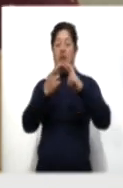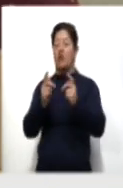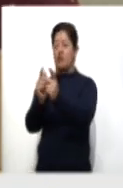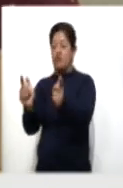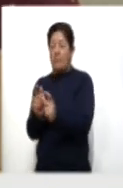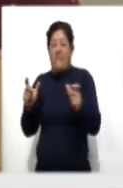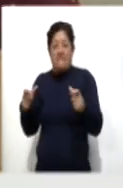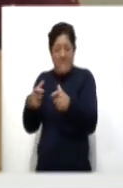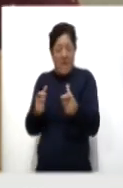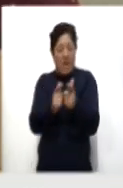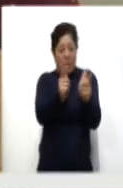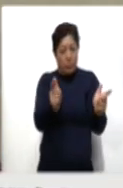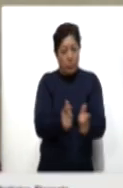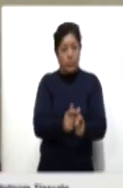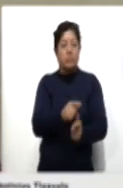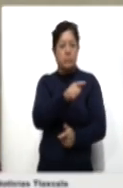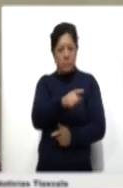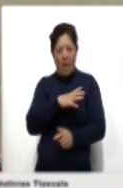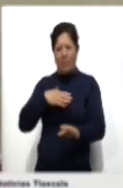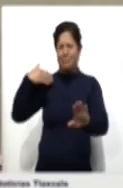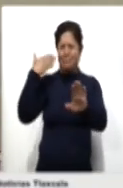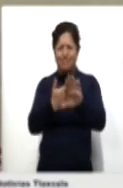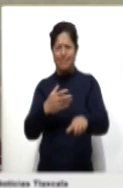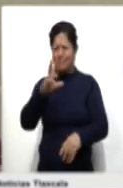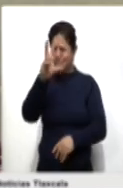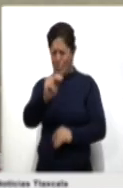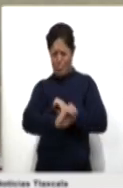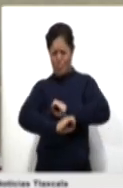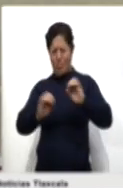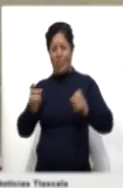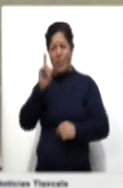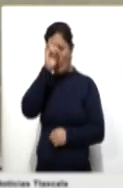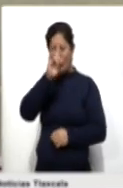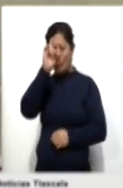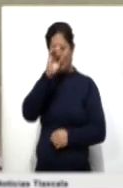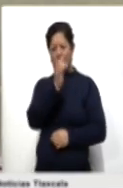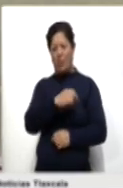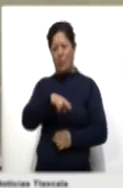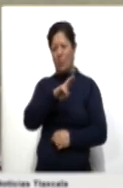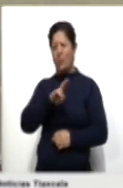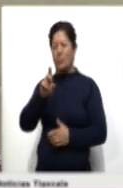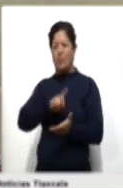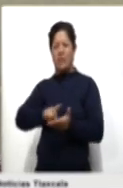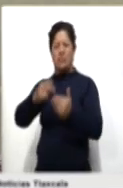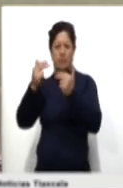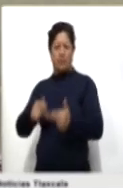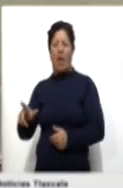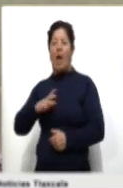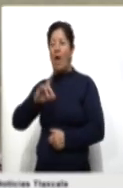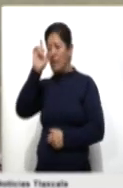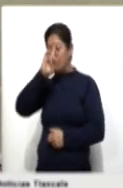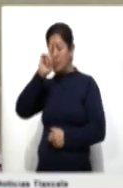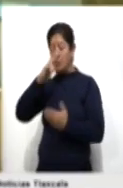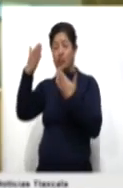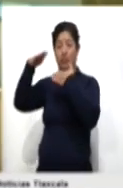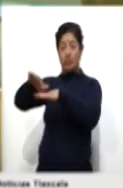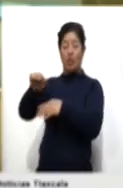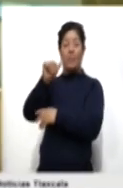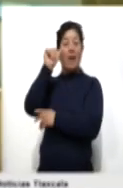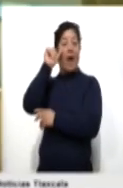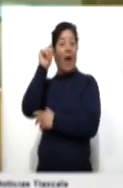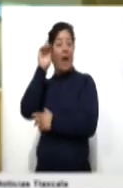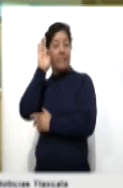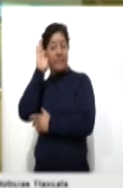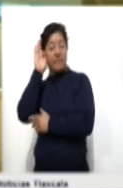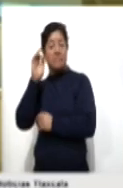llamó a no lanzar represalias. El Consejo de Derechos Humanos de la ONU celebró una sesión especial sobre Afganistán, que